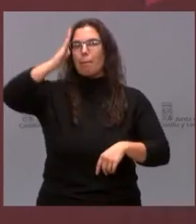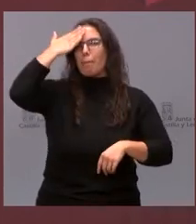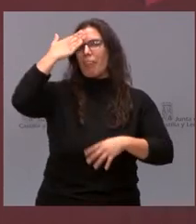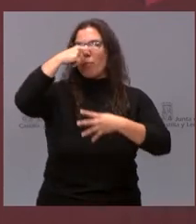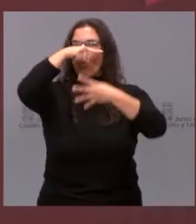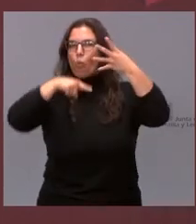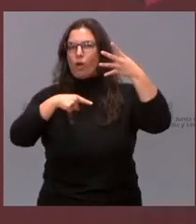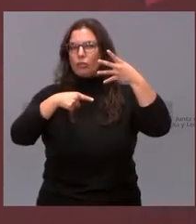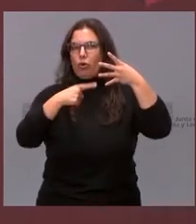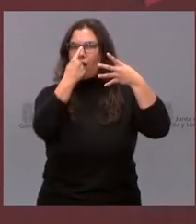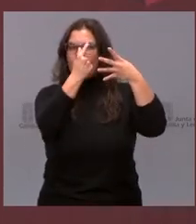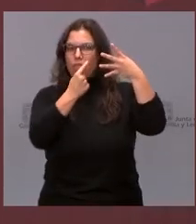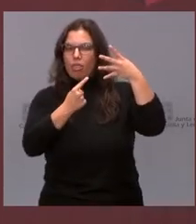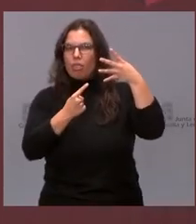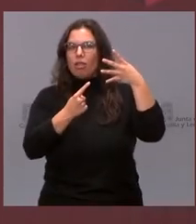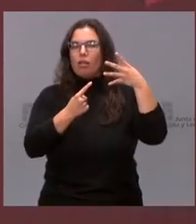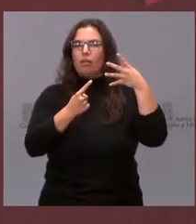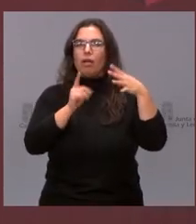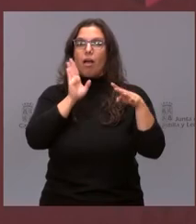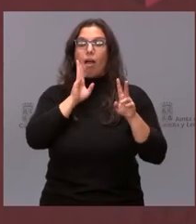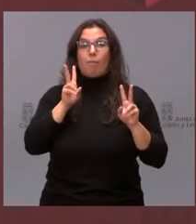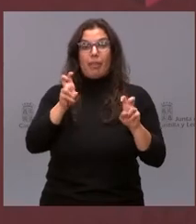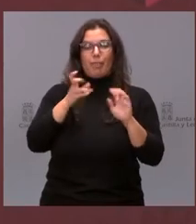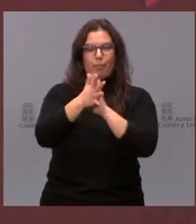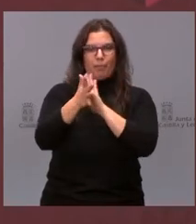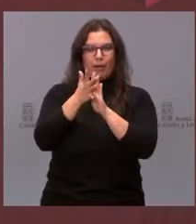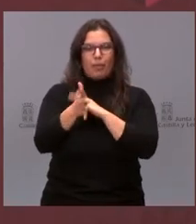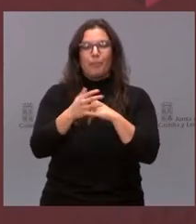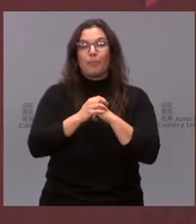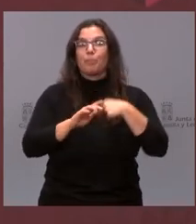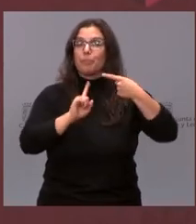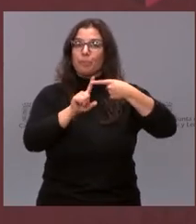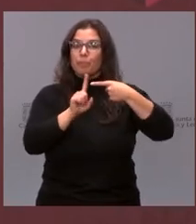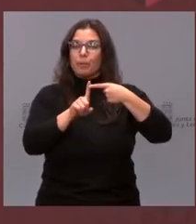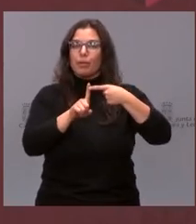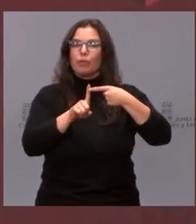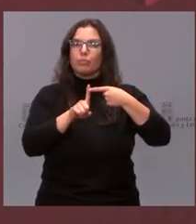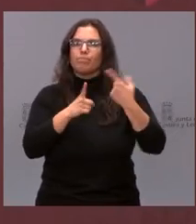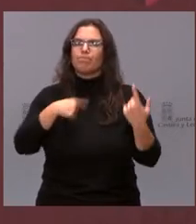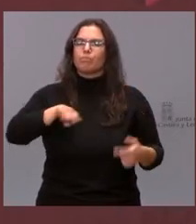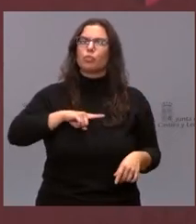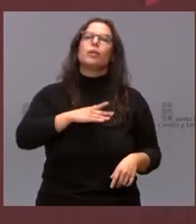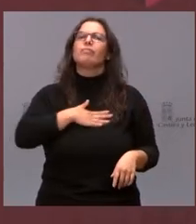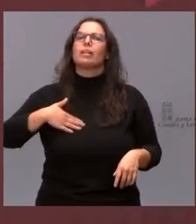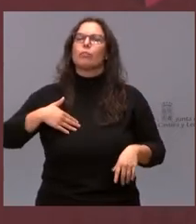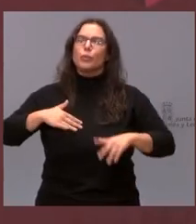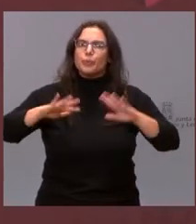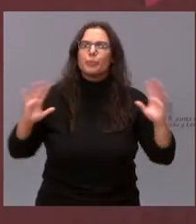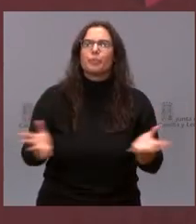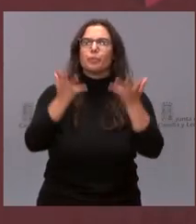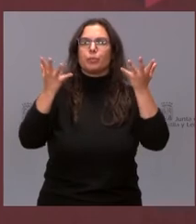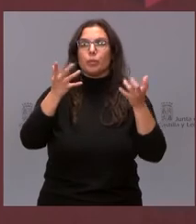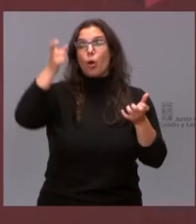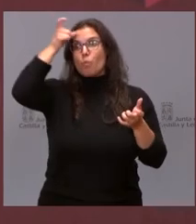los que hablé al inicio de mi intervención. El primero de ellos, queremos potenciar la expansión